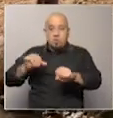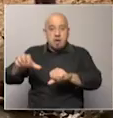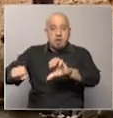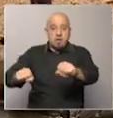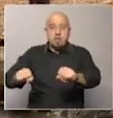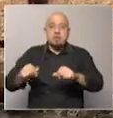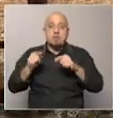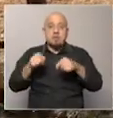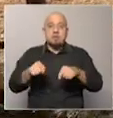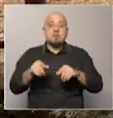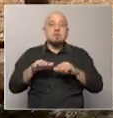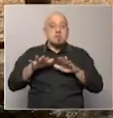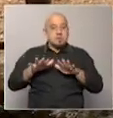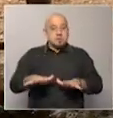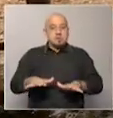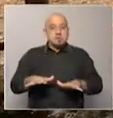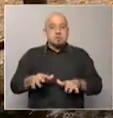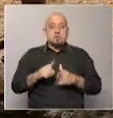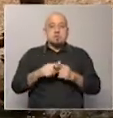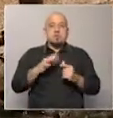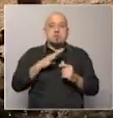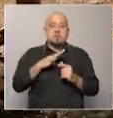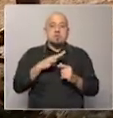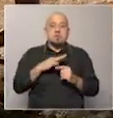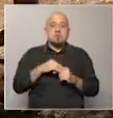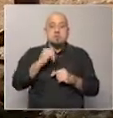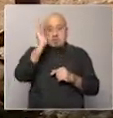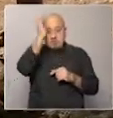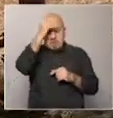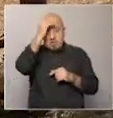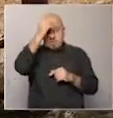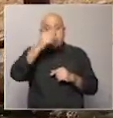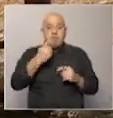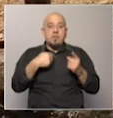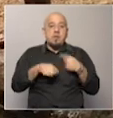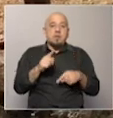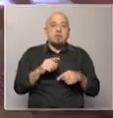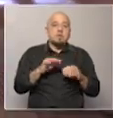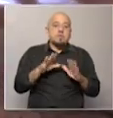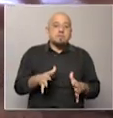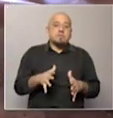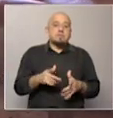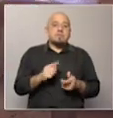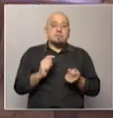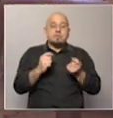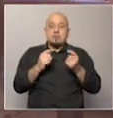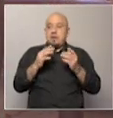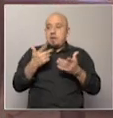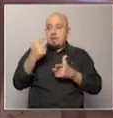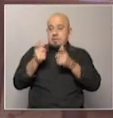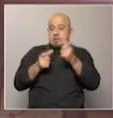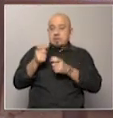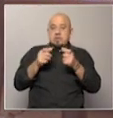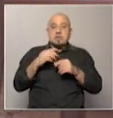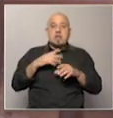a pedido tanto de Emiratos Árabes Unidos como también de Donald Trump. Pero evidentemente nada cambia para el ciudadano palestino, la